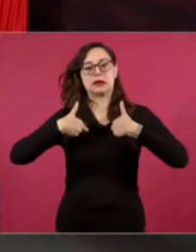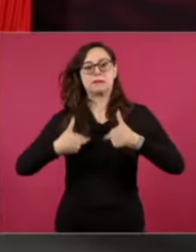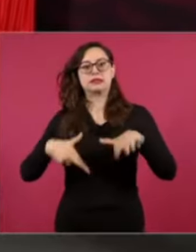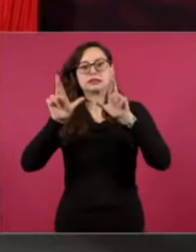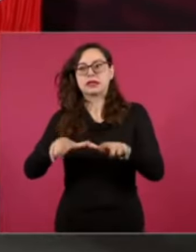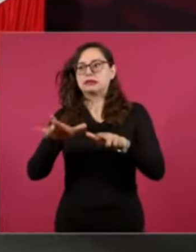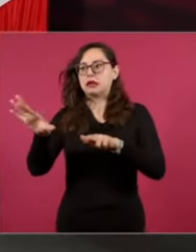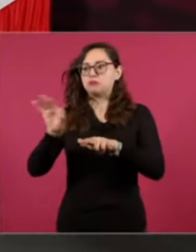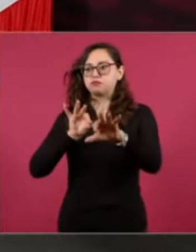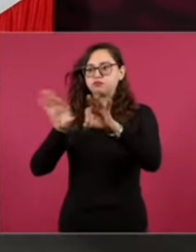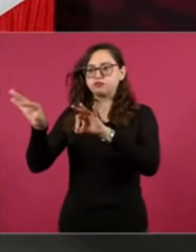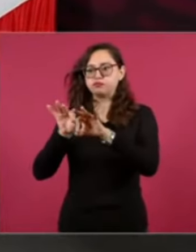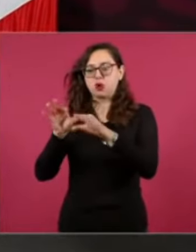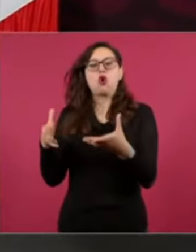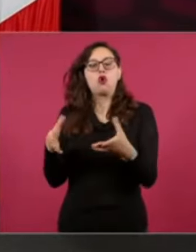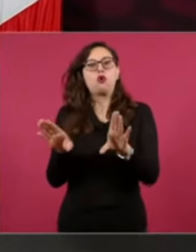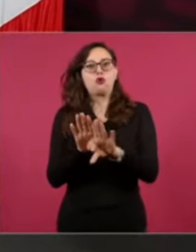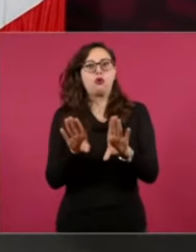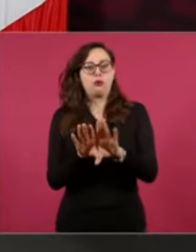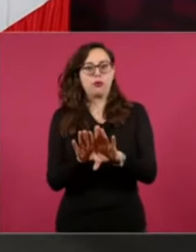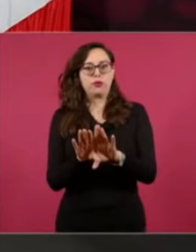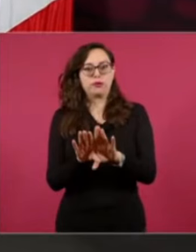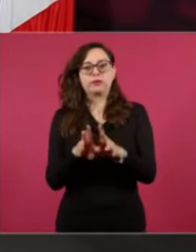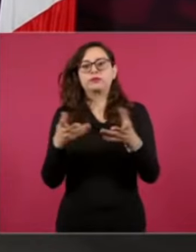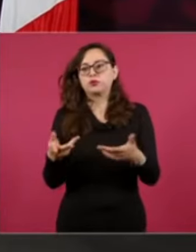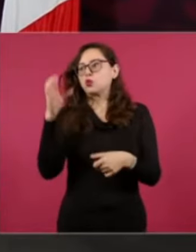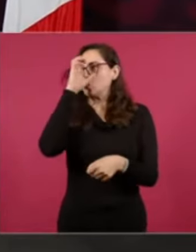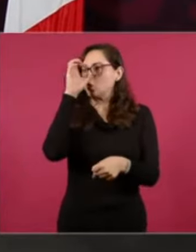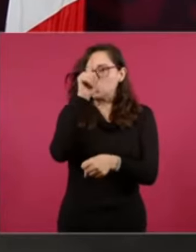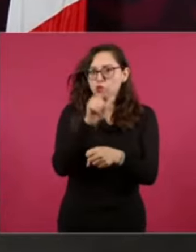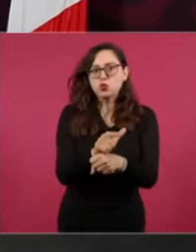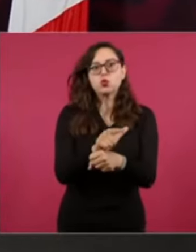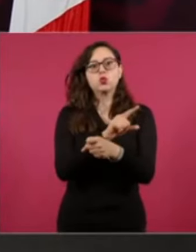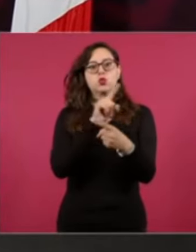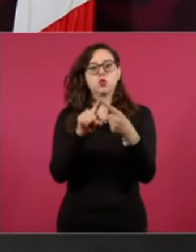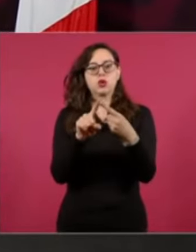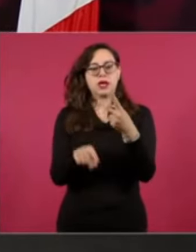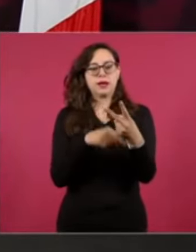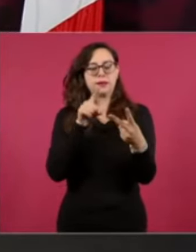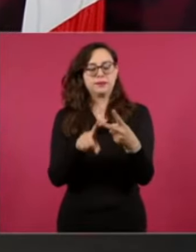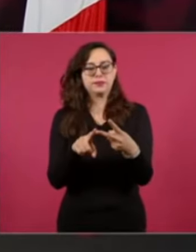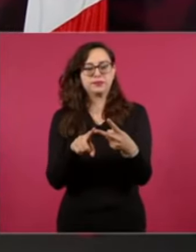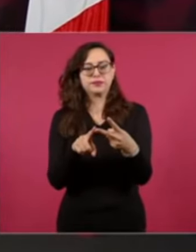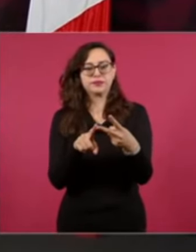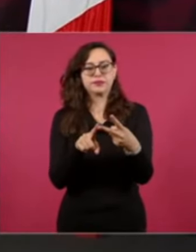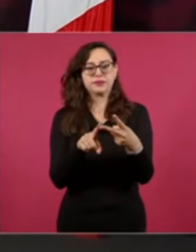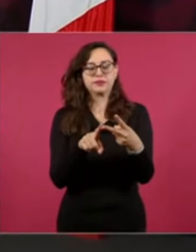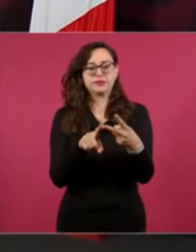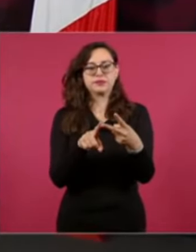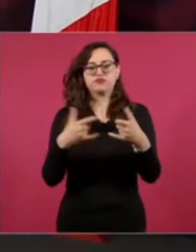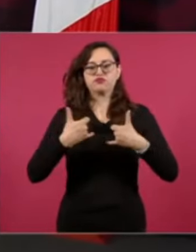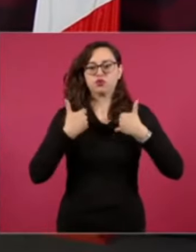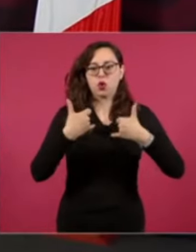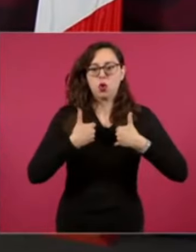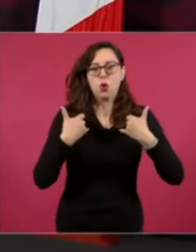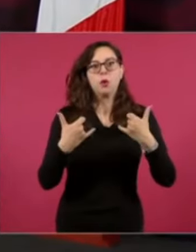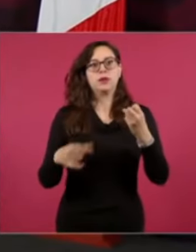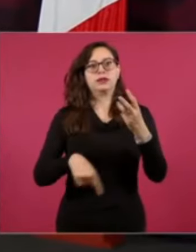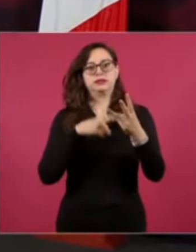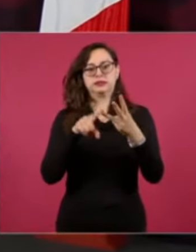de las culturas, representantes de jóvenes,